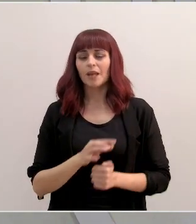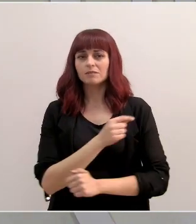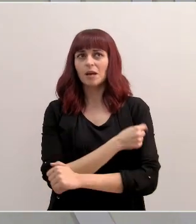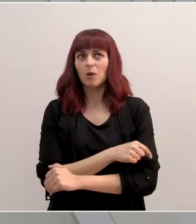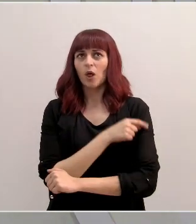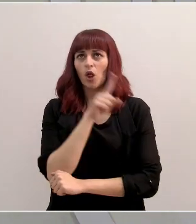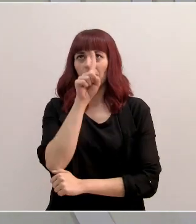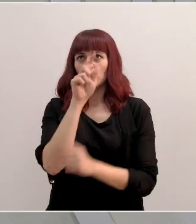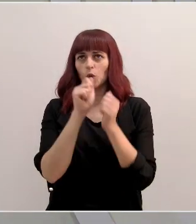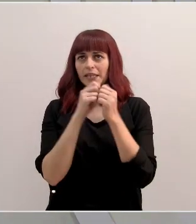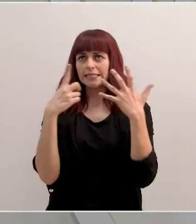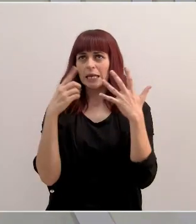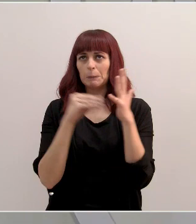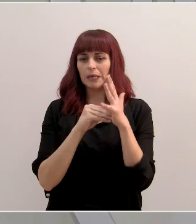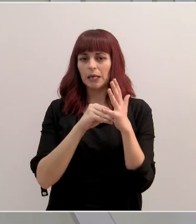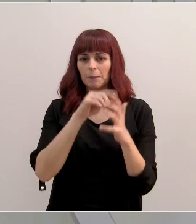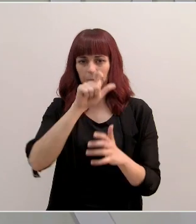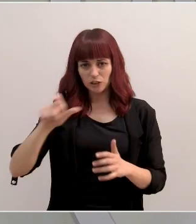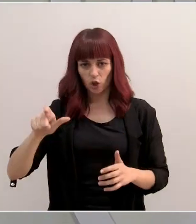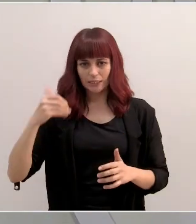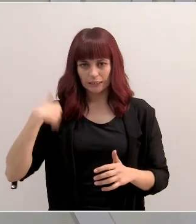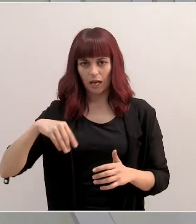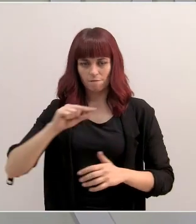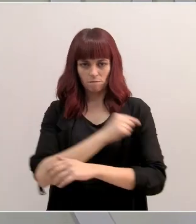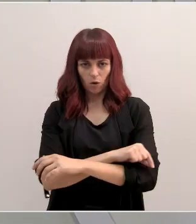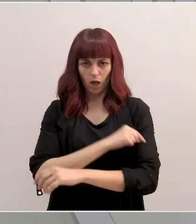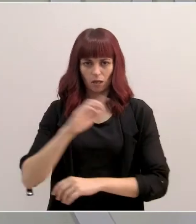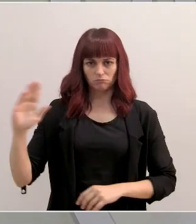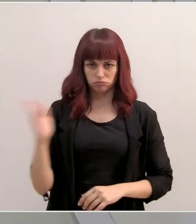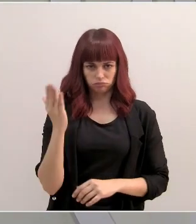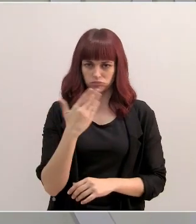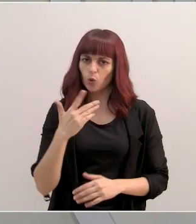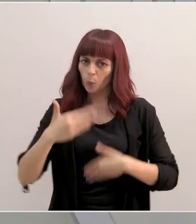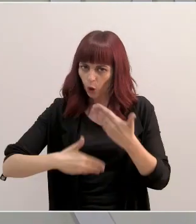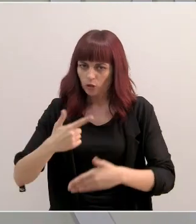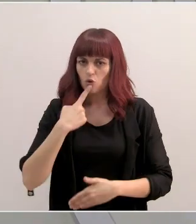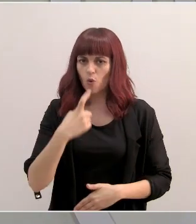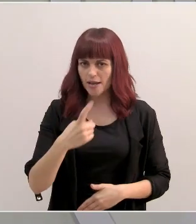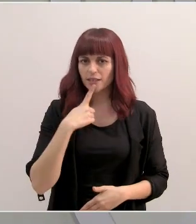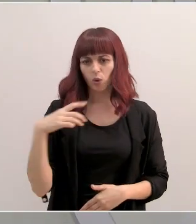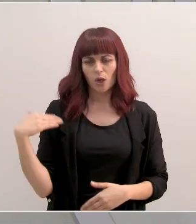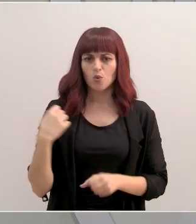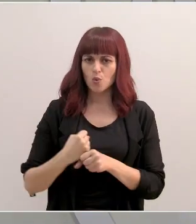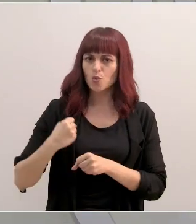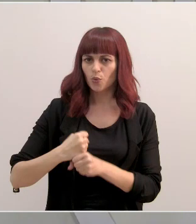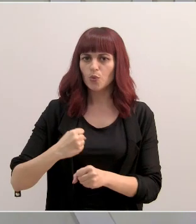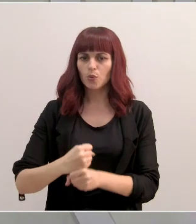126.000 personas. Es un proceso costoso, laborioso y además a los